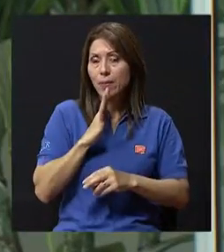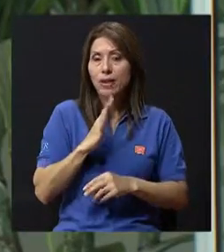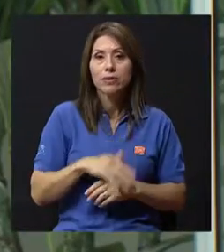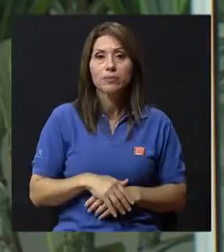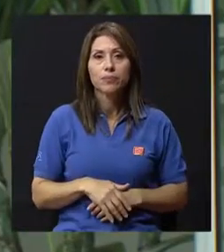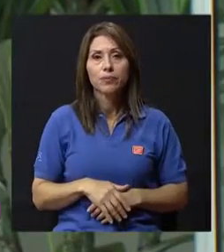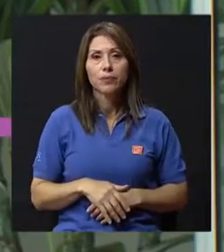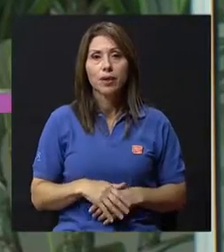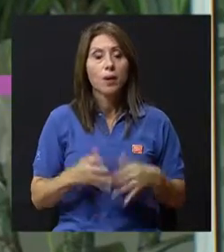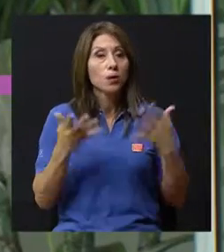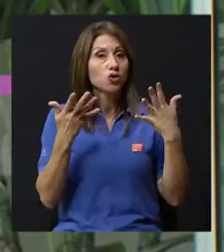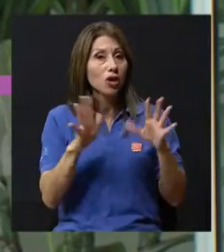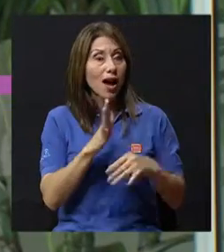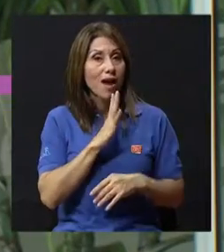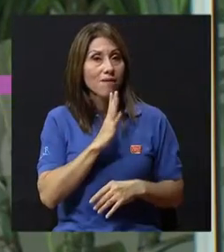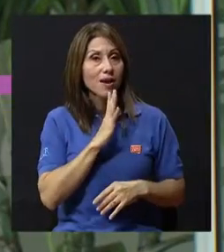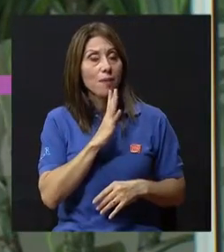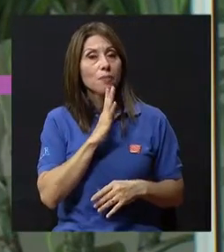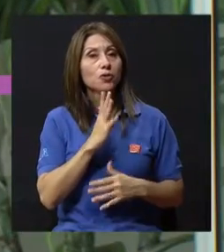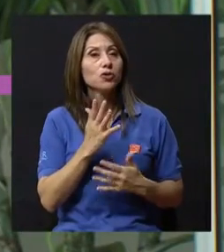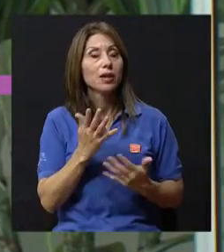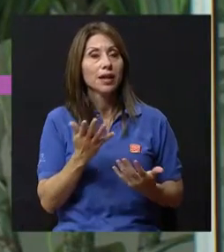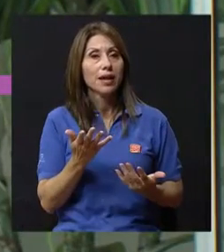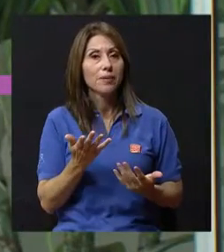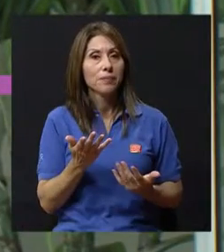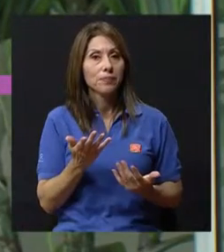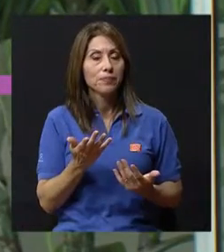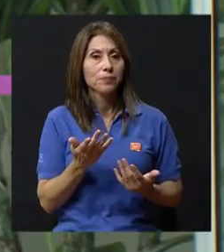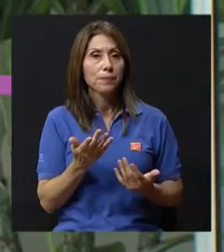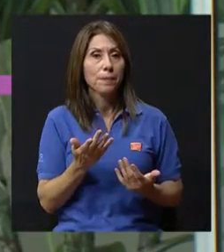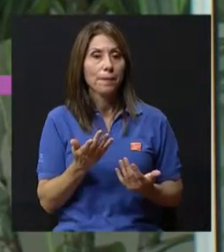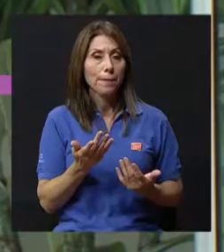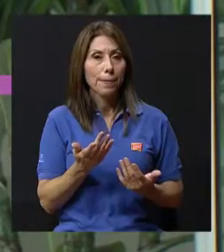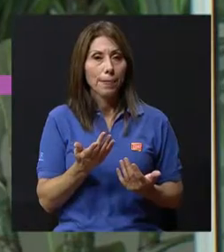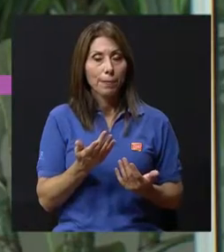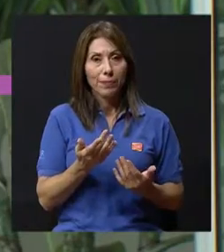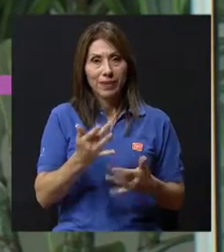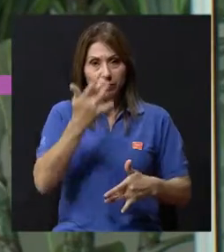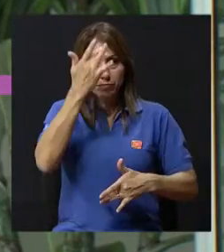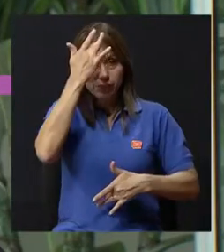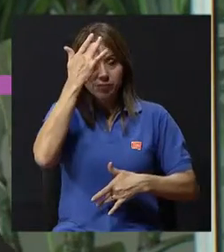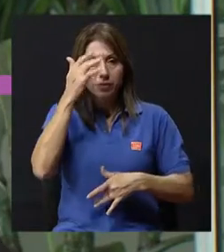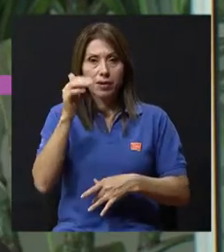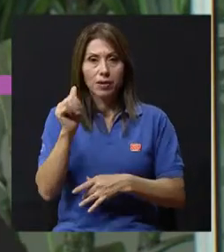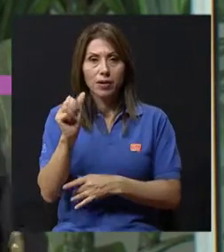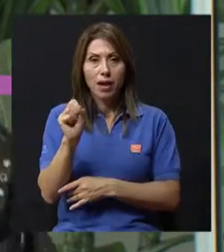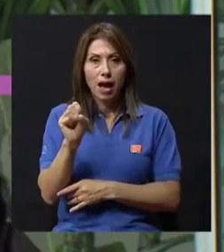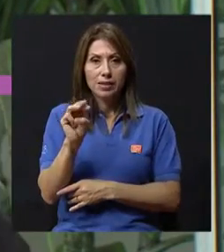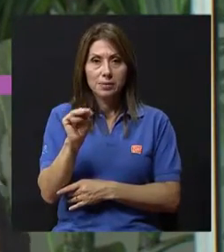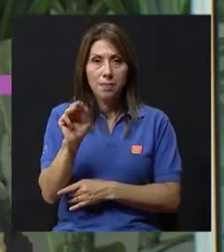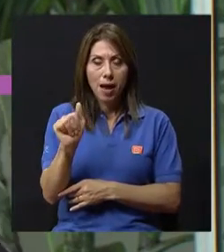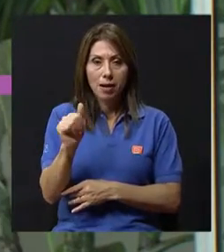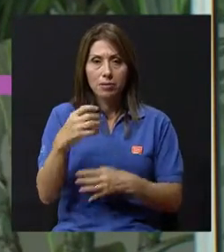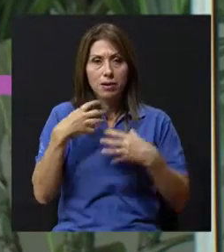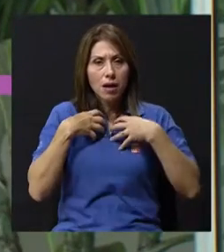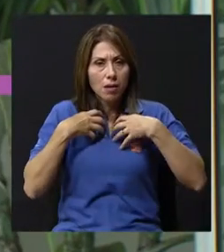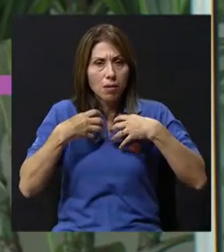Sí, bueno, ya hablamos Fabiola de que el asma inicia